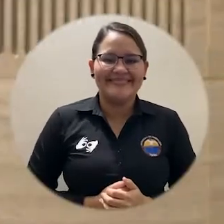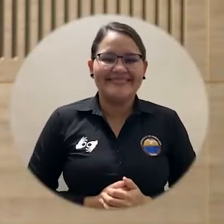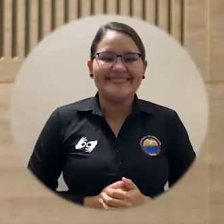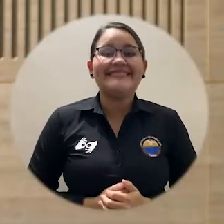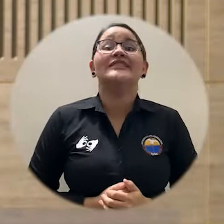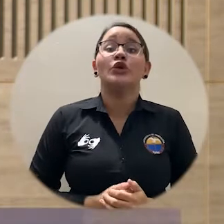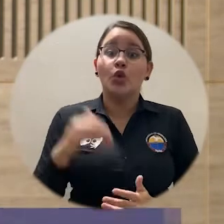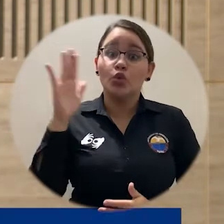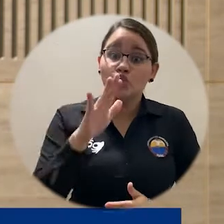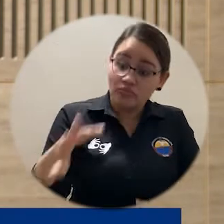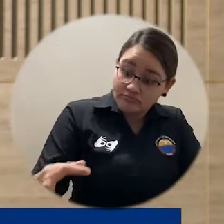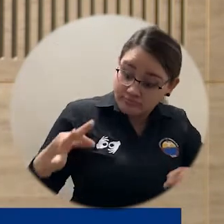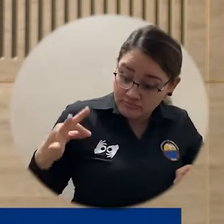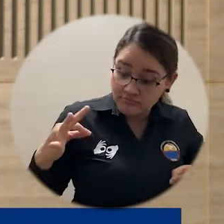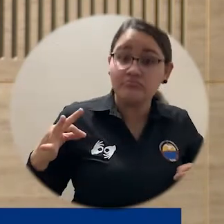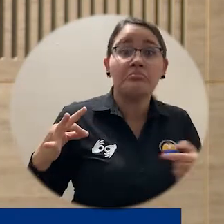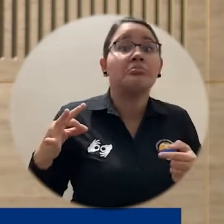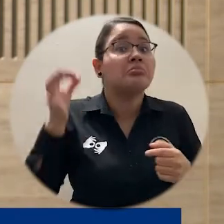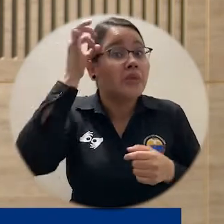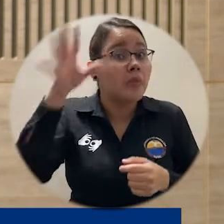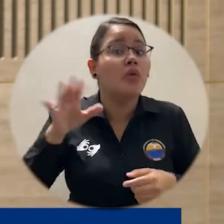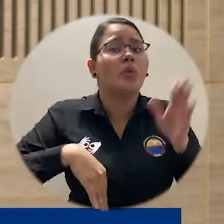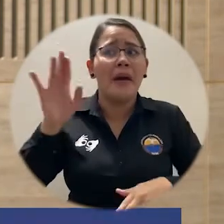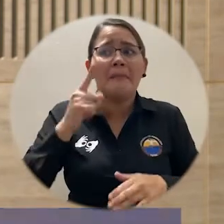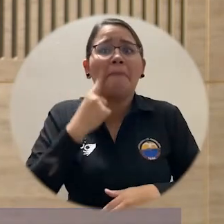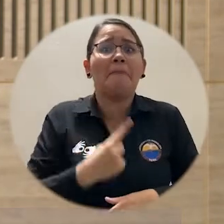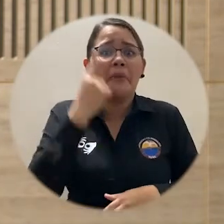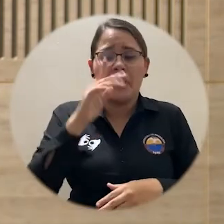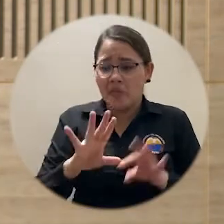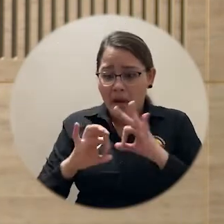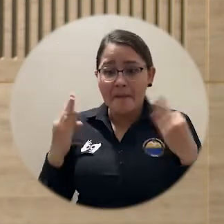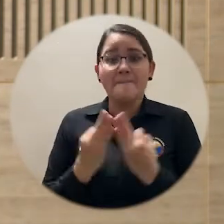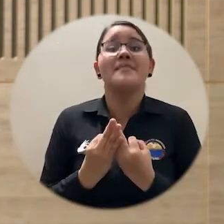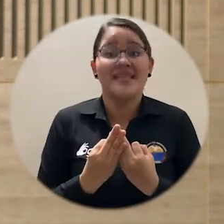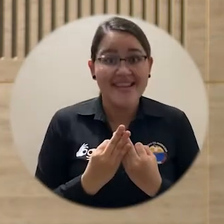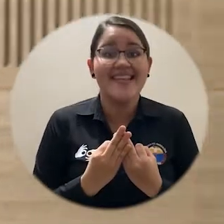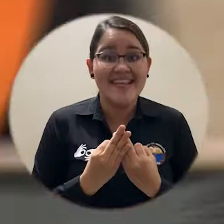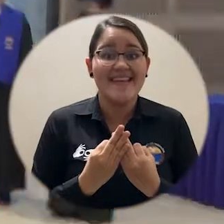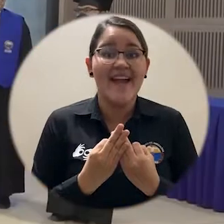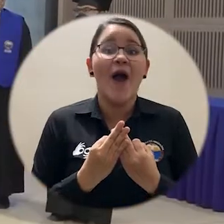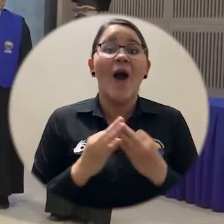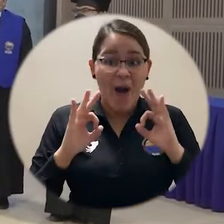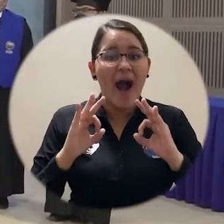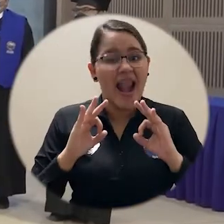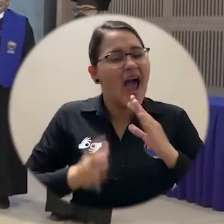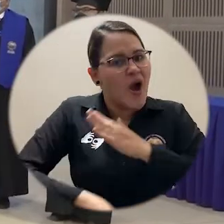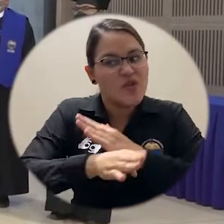Ese título, tal vez para muchos, es el primero que va a estar en su casa. Asegúrense de que no sean útiles.